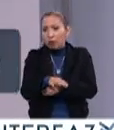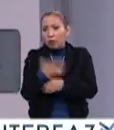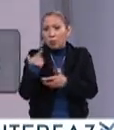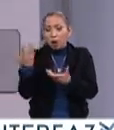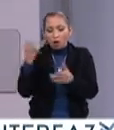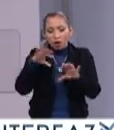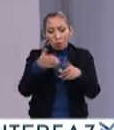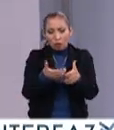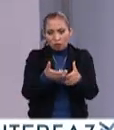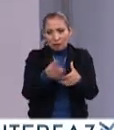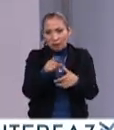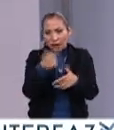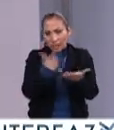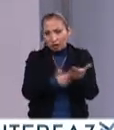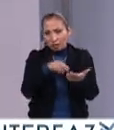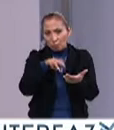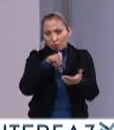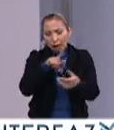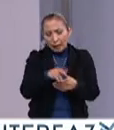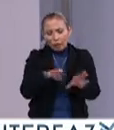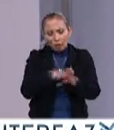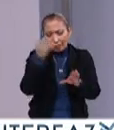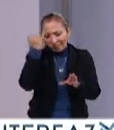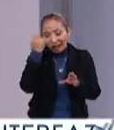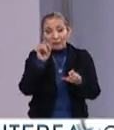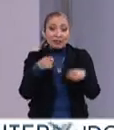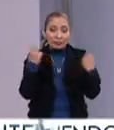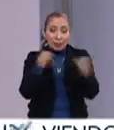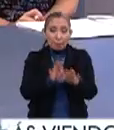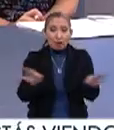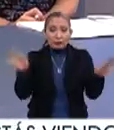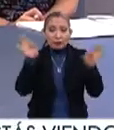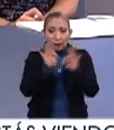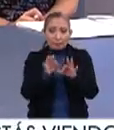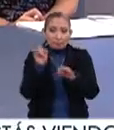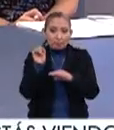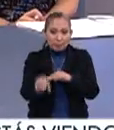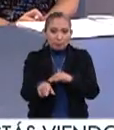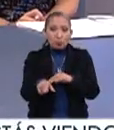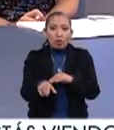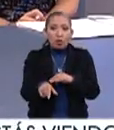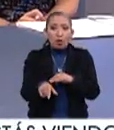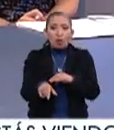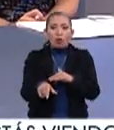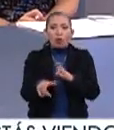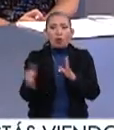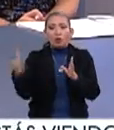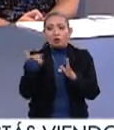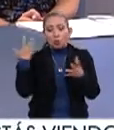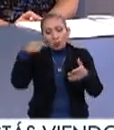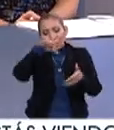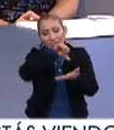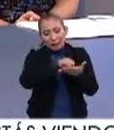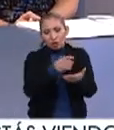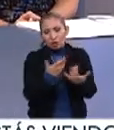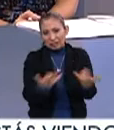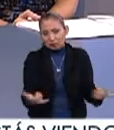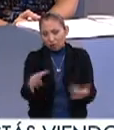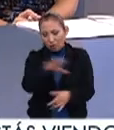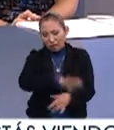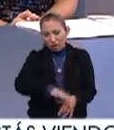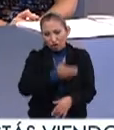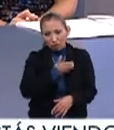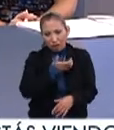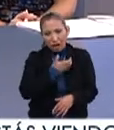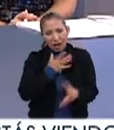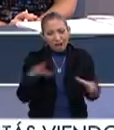también meter a la comunidad dentro del MUNAL y pues este es uno de los festivales más importantes que justo tienen, que justo tienen su cabida en el centro histórico, entonces no